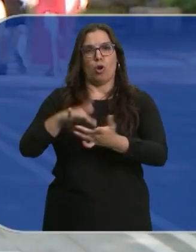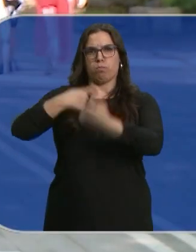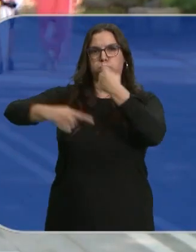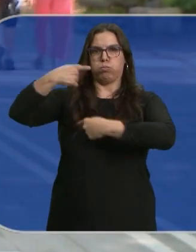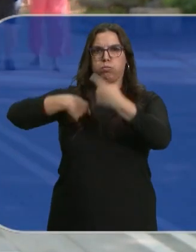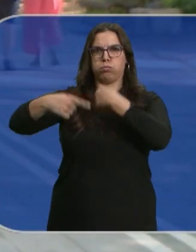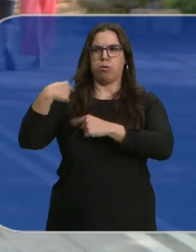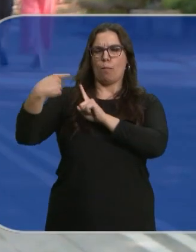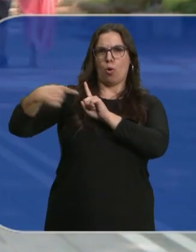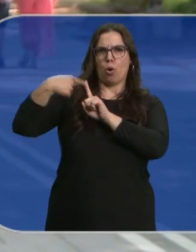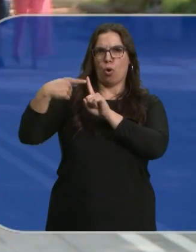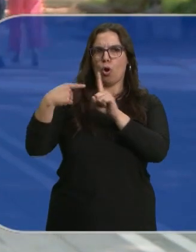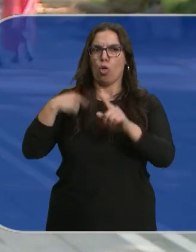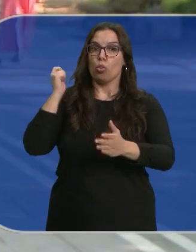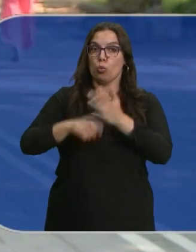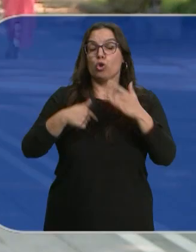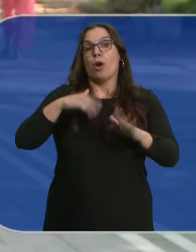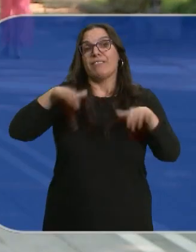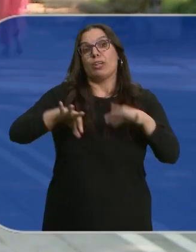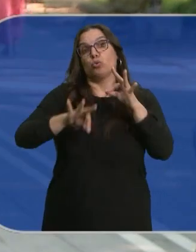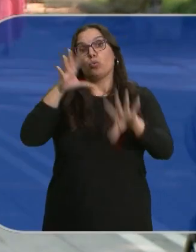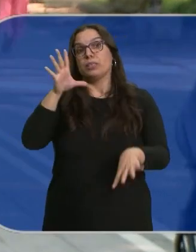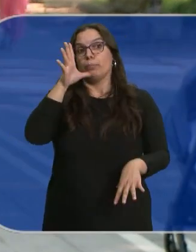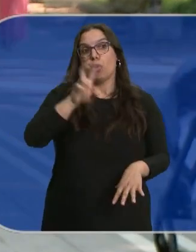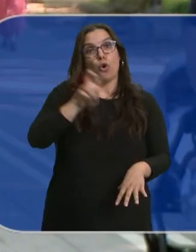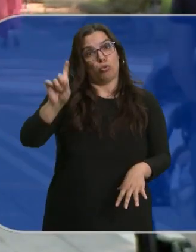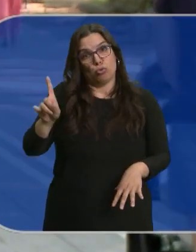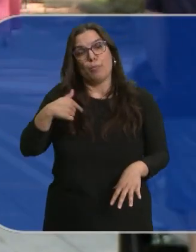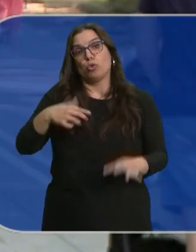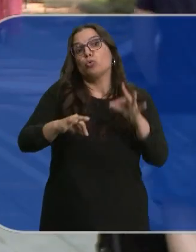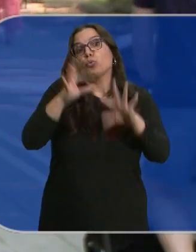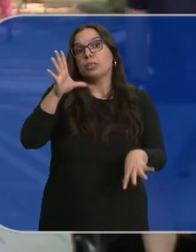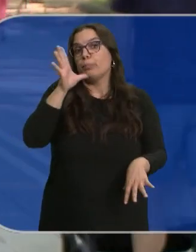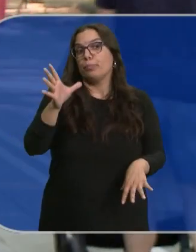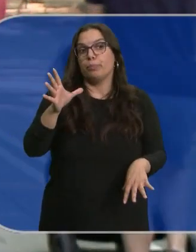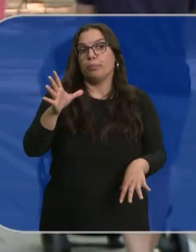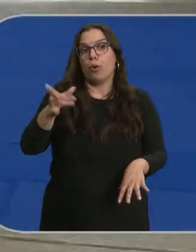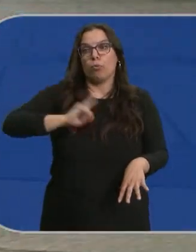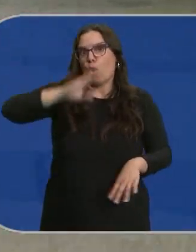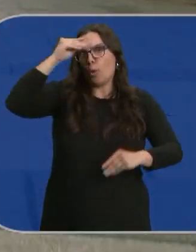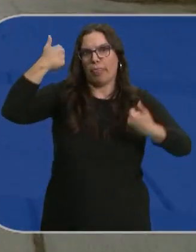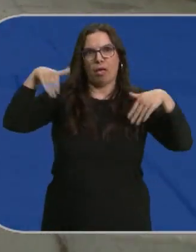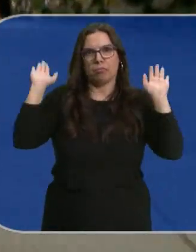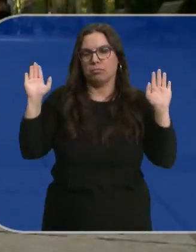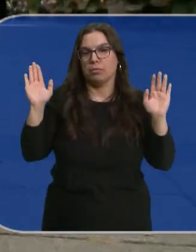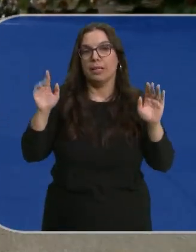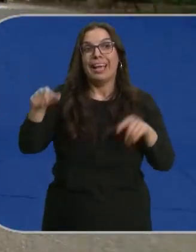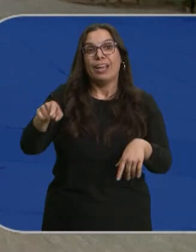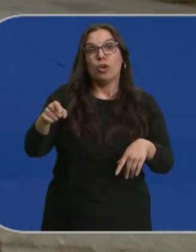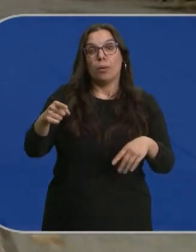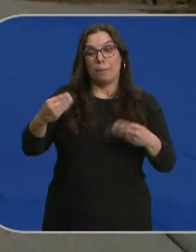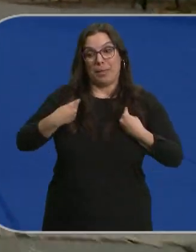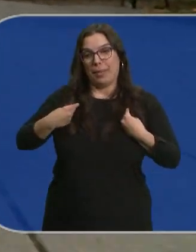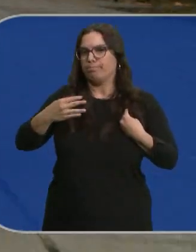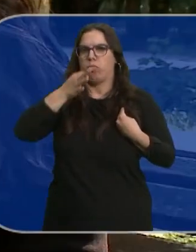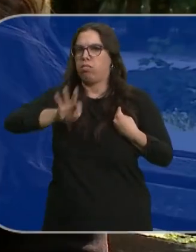fue duro y hubo un poco de persecución, que luego yo tuve la suerte que por desgracia otros no han tenido, tuve la suerte de que se olvidaron de mí. Tuvieron que renunciar a su